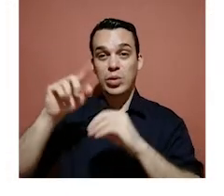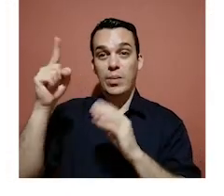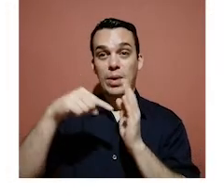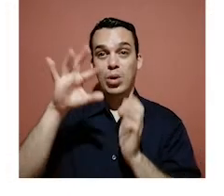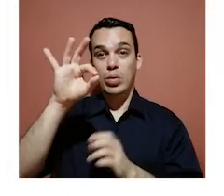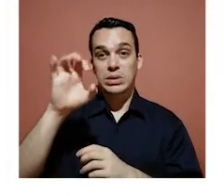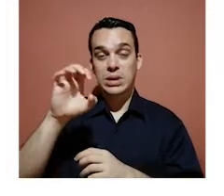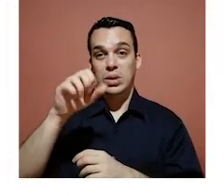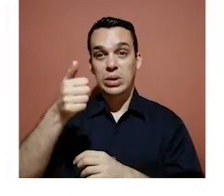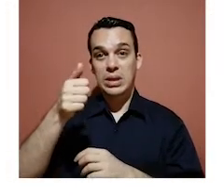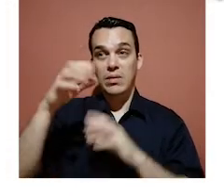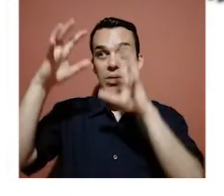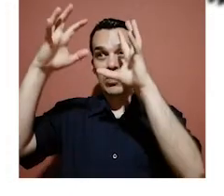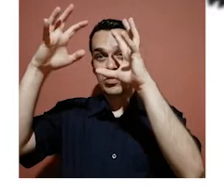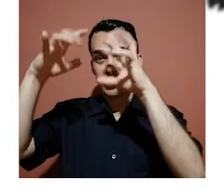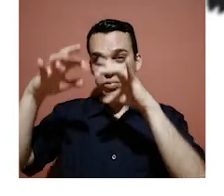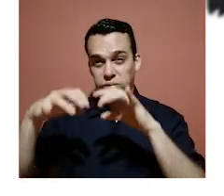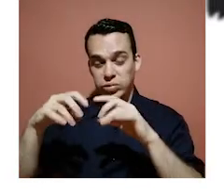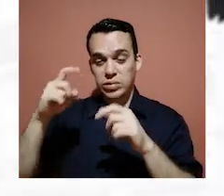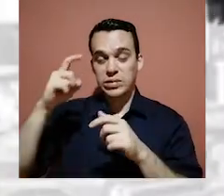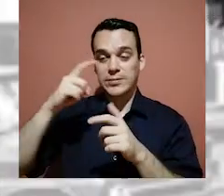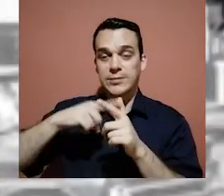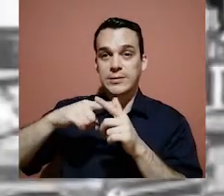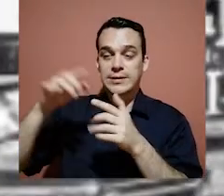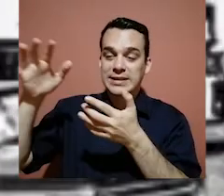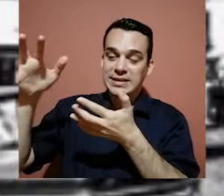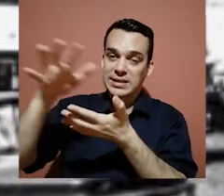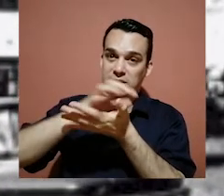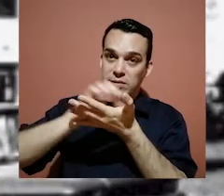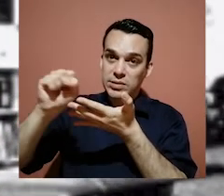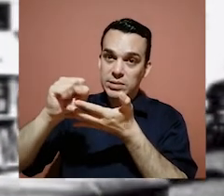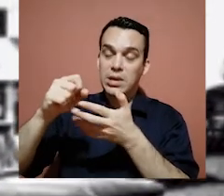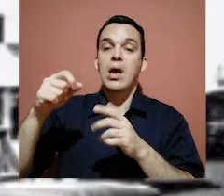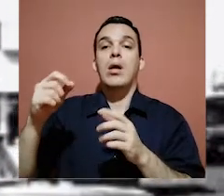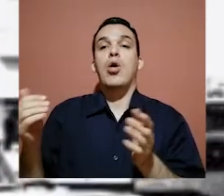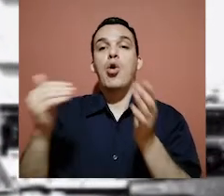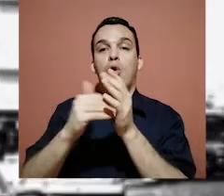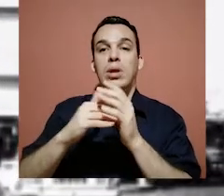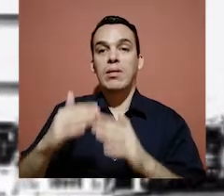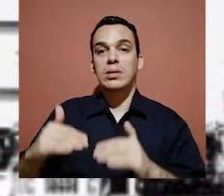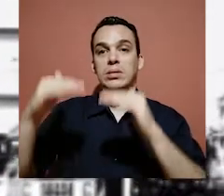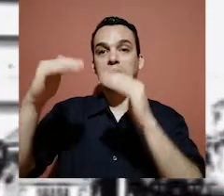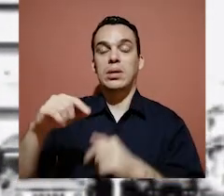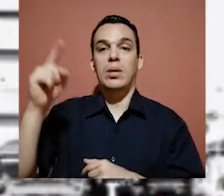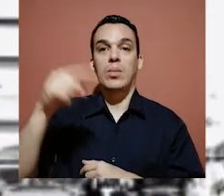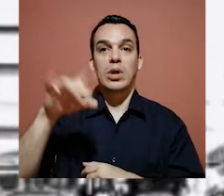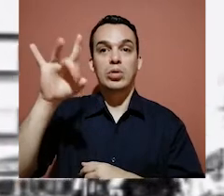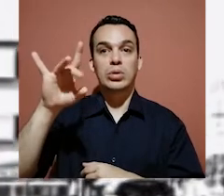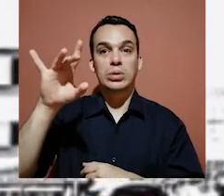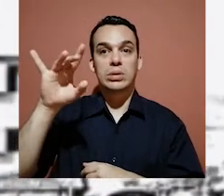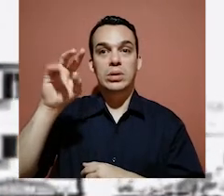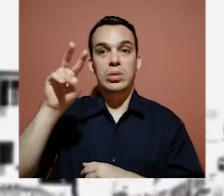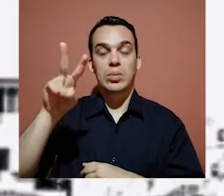1910, por lo que fueron derrumbados y remodeladas su estructura en 1929. Por